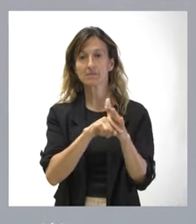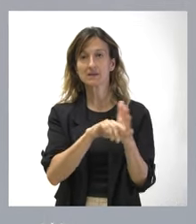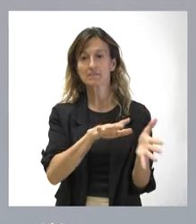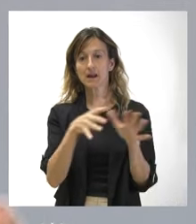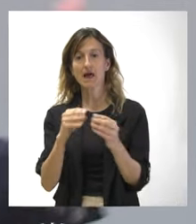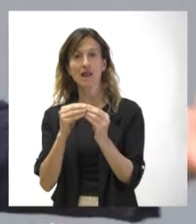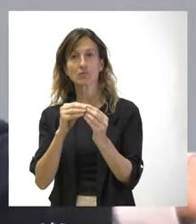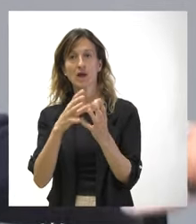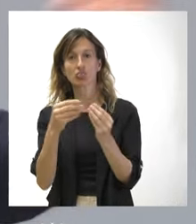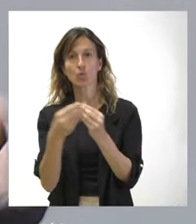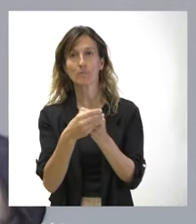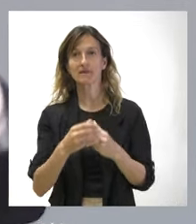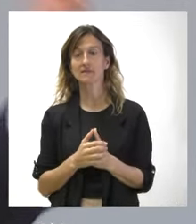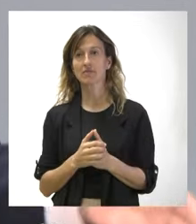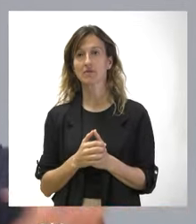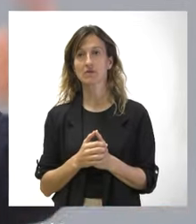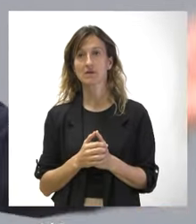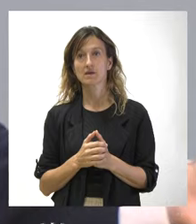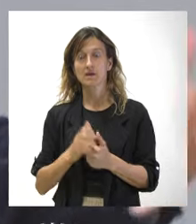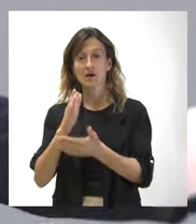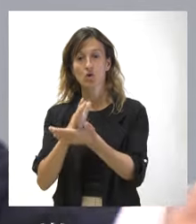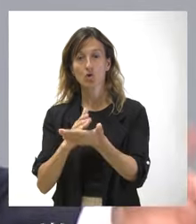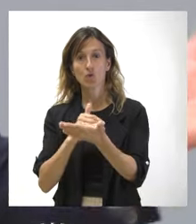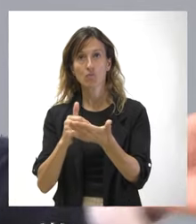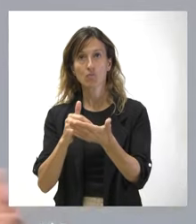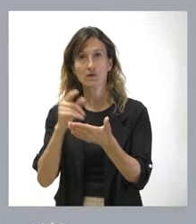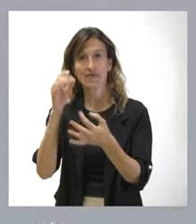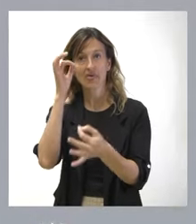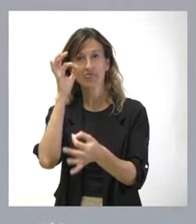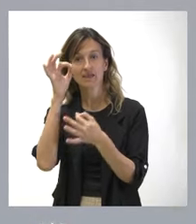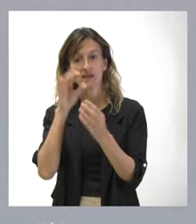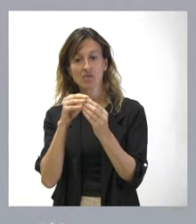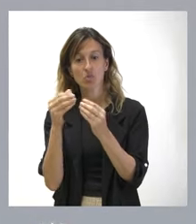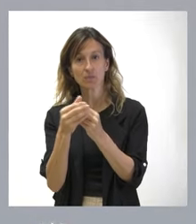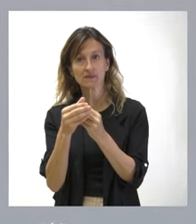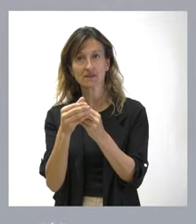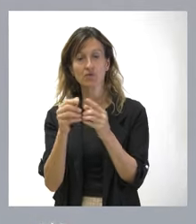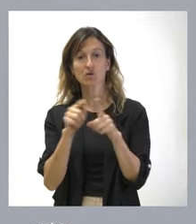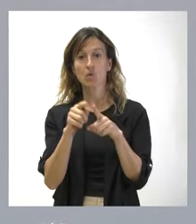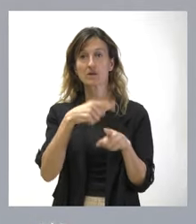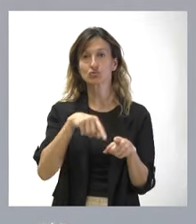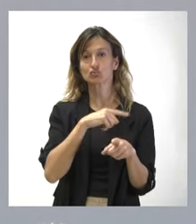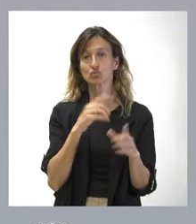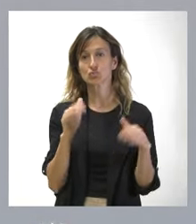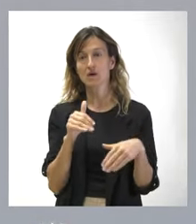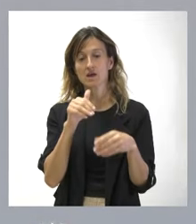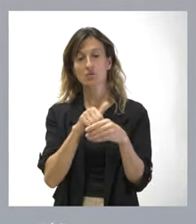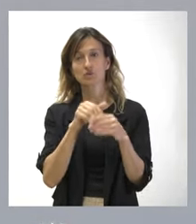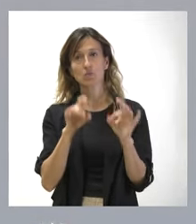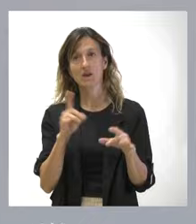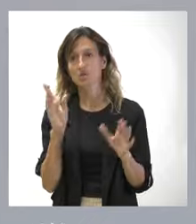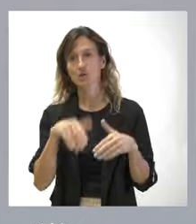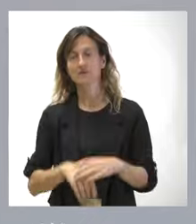documentación, pero lo que no ha habido es comunidades autónomas que hayan llegado al nivel de detalle de la documentación que hemos presentado hoy con el contenido de este recurso.